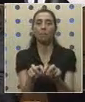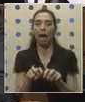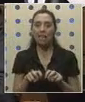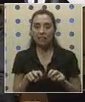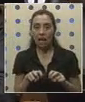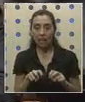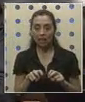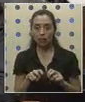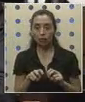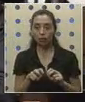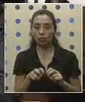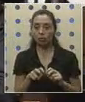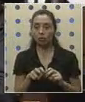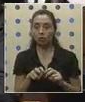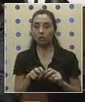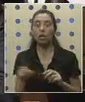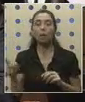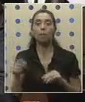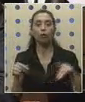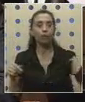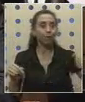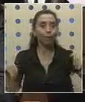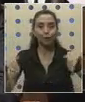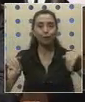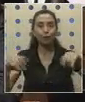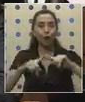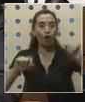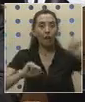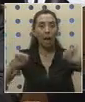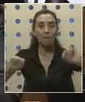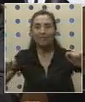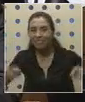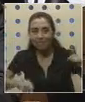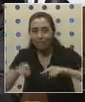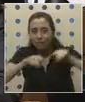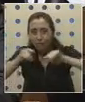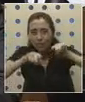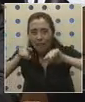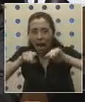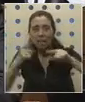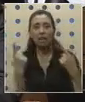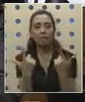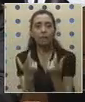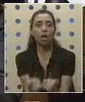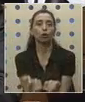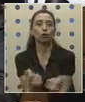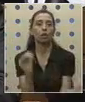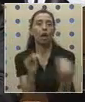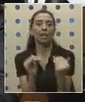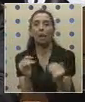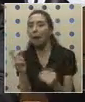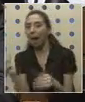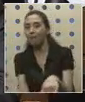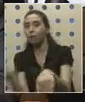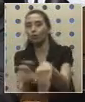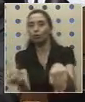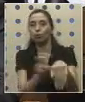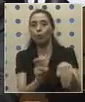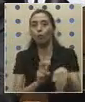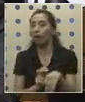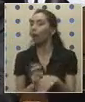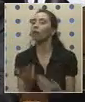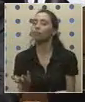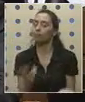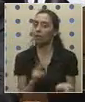cada vez. No es cierto que hay carreras a altas velocidades en la carretera para ganar un pasajero y esa situación es